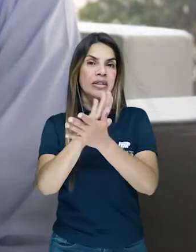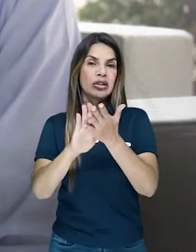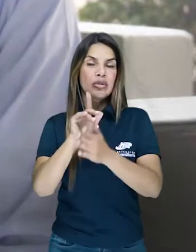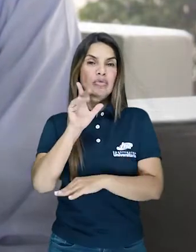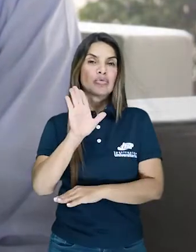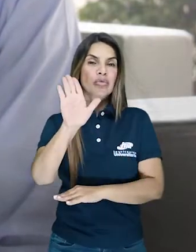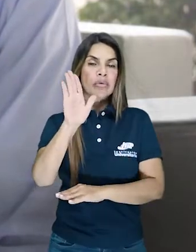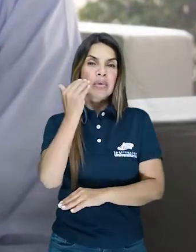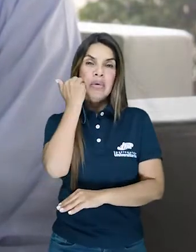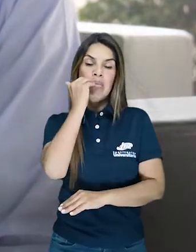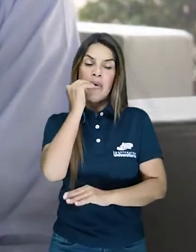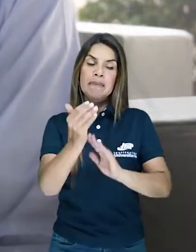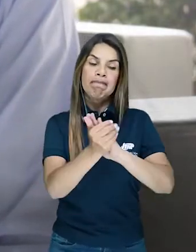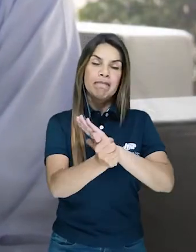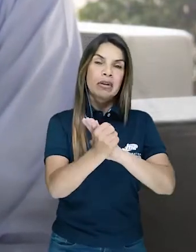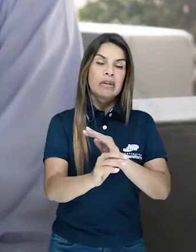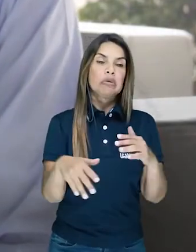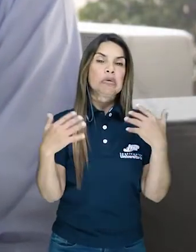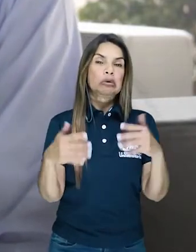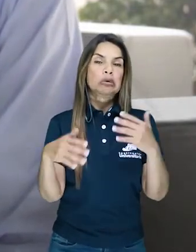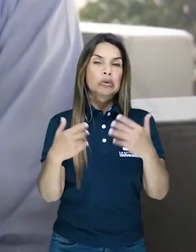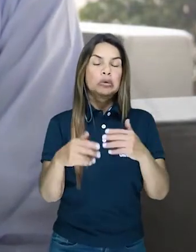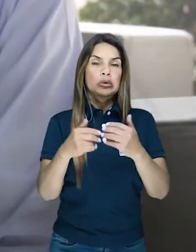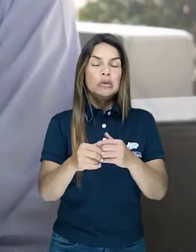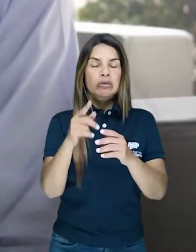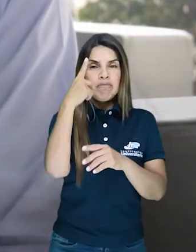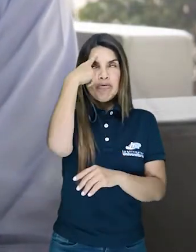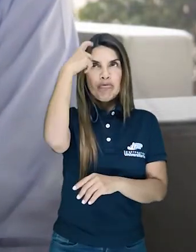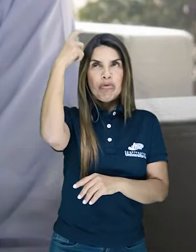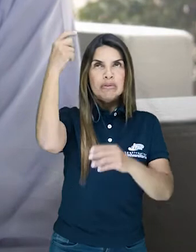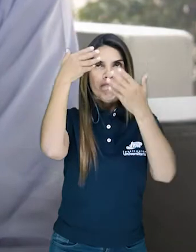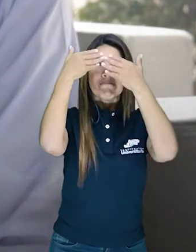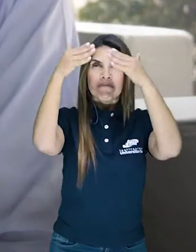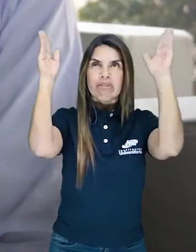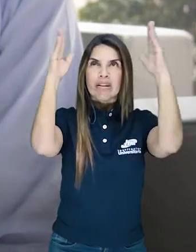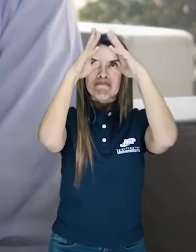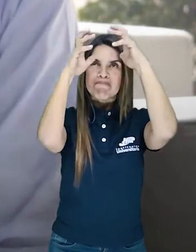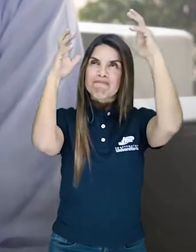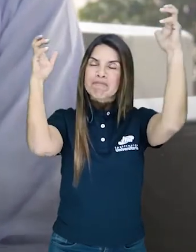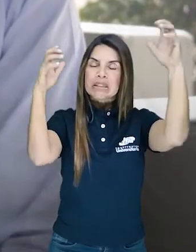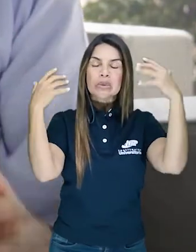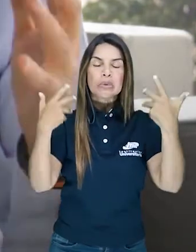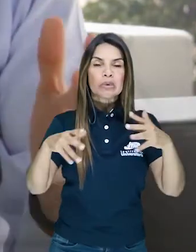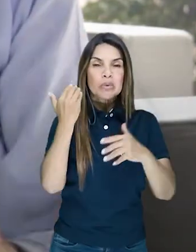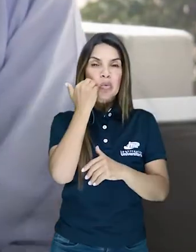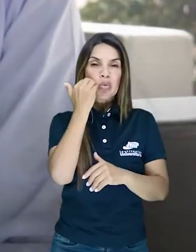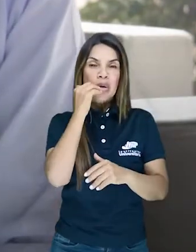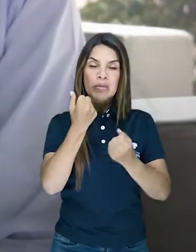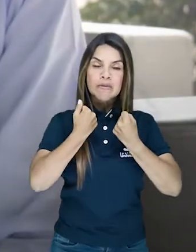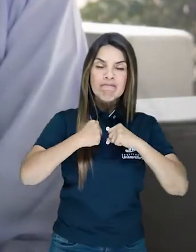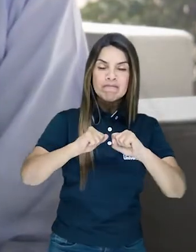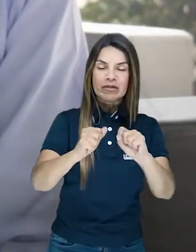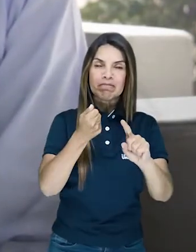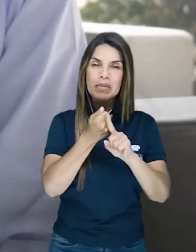Gabriela es una mujer muy talentosa, pero también es una mujer con una visión bien grande. Es una mujer con unos sueños bien